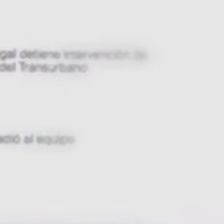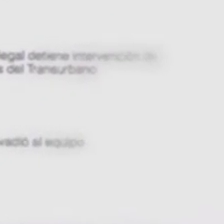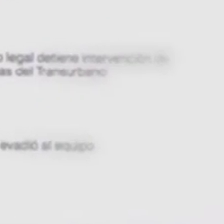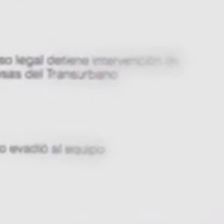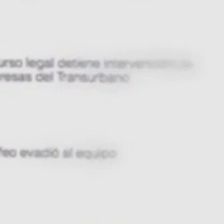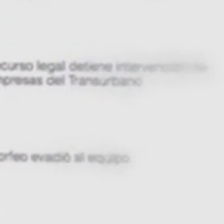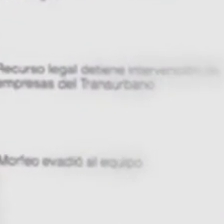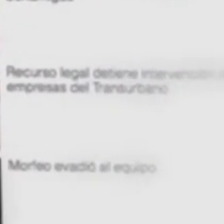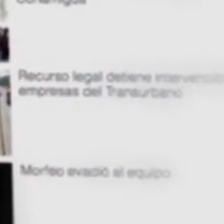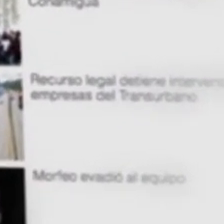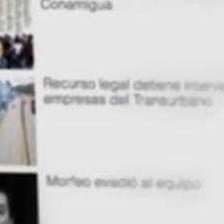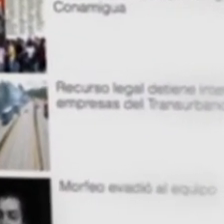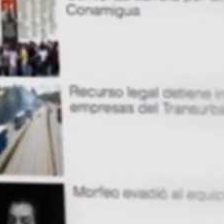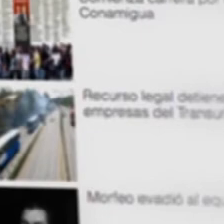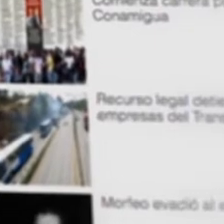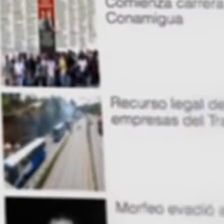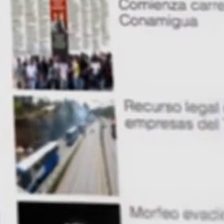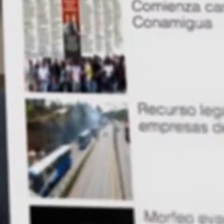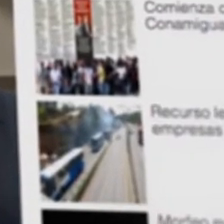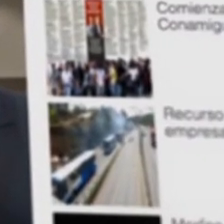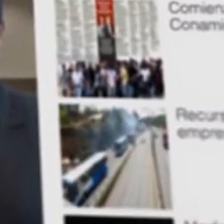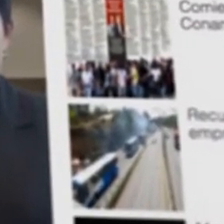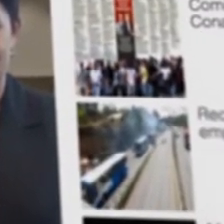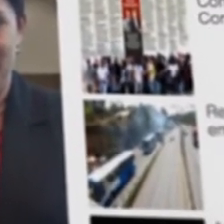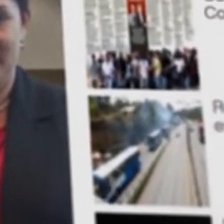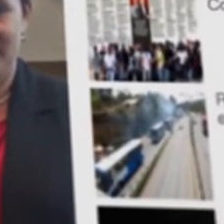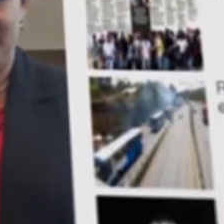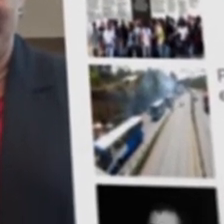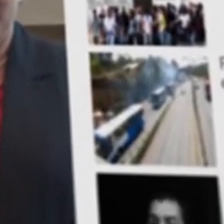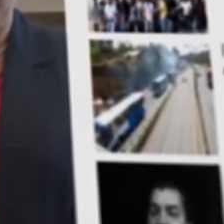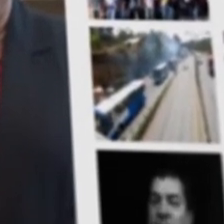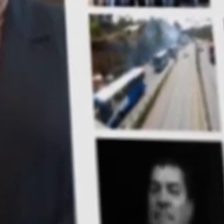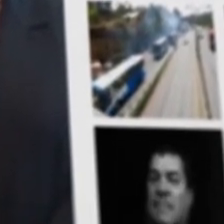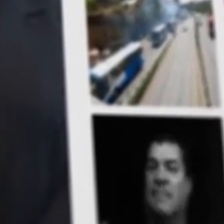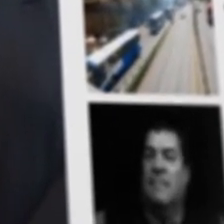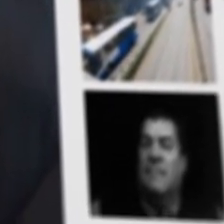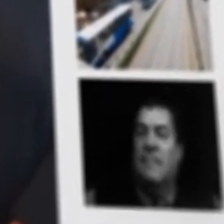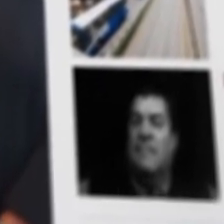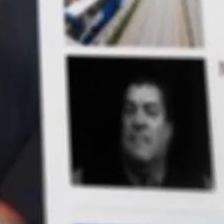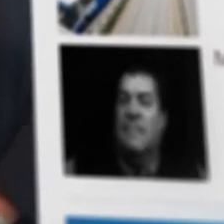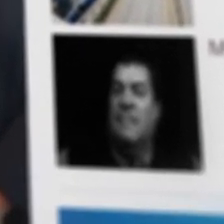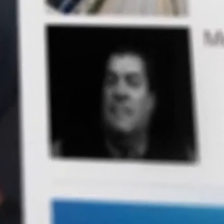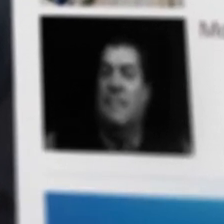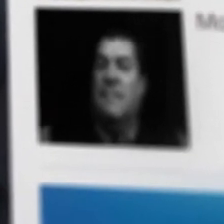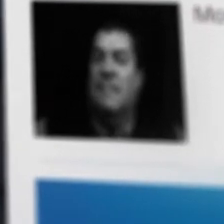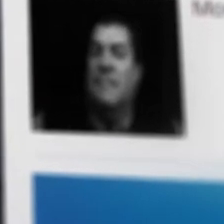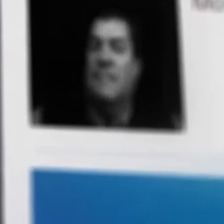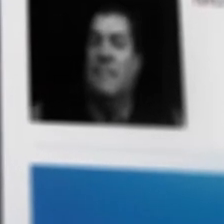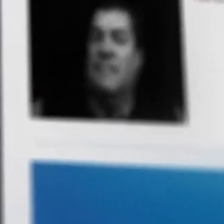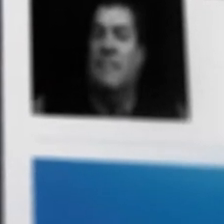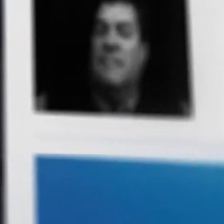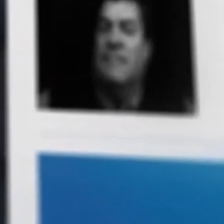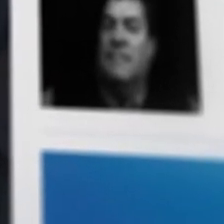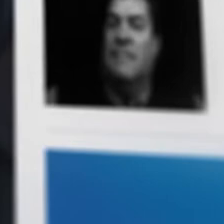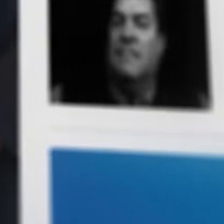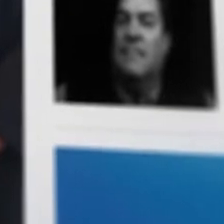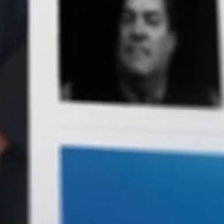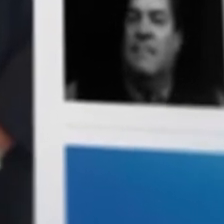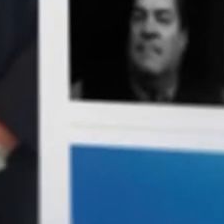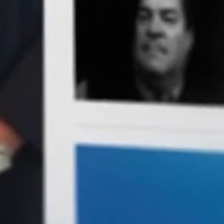en llamar justicia transicional. Se conoce como justicia transicional precisamente